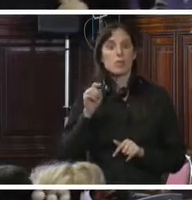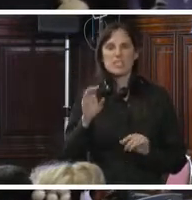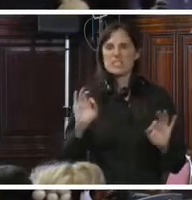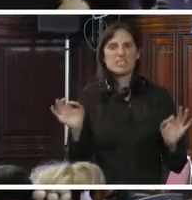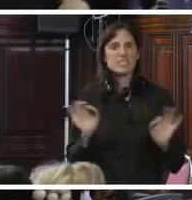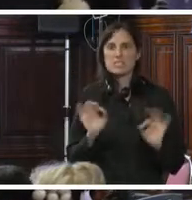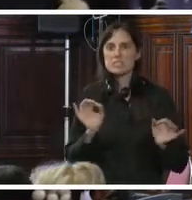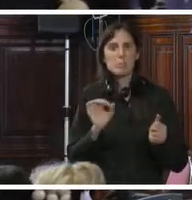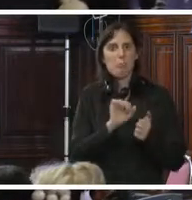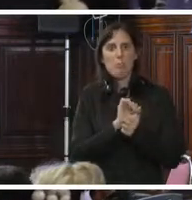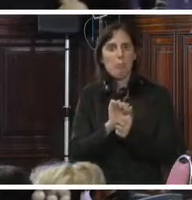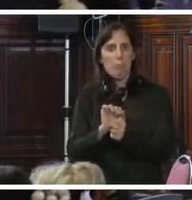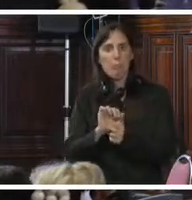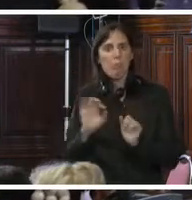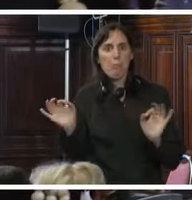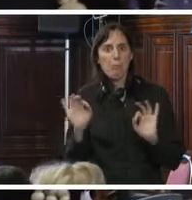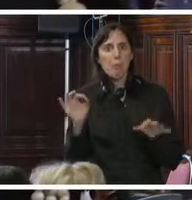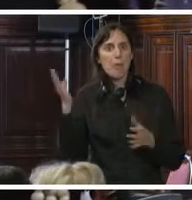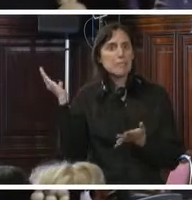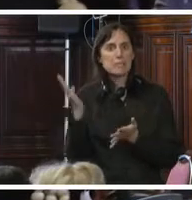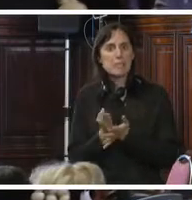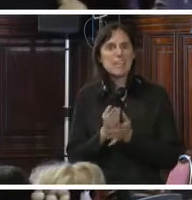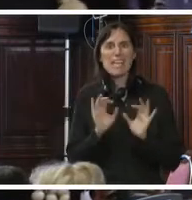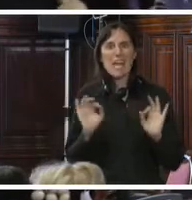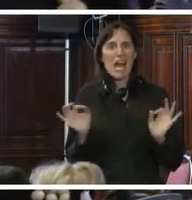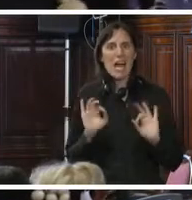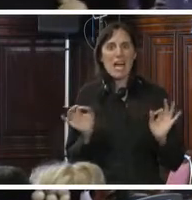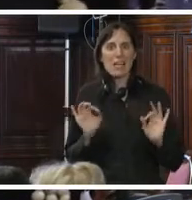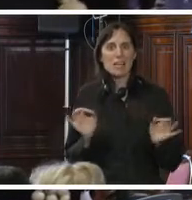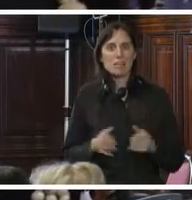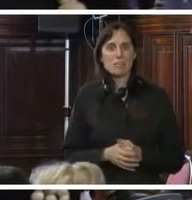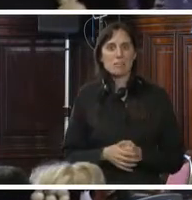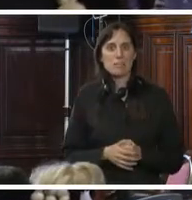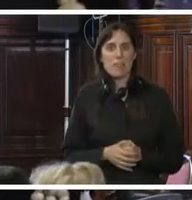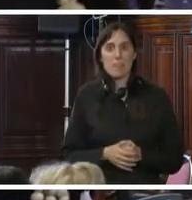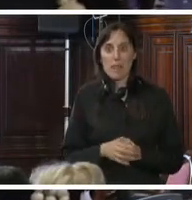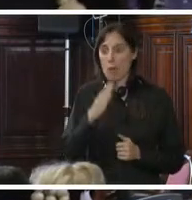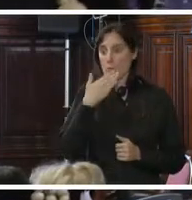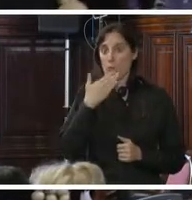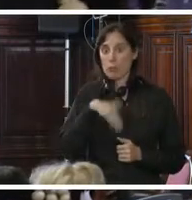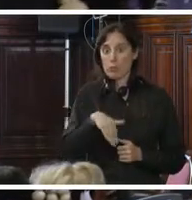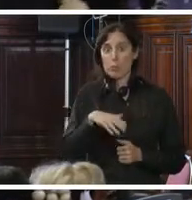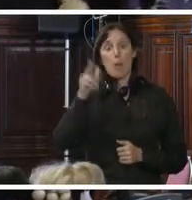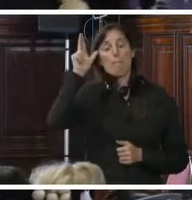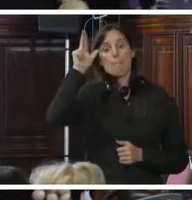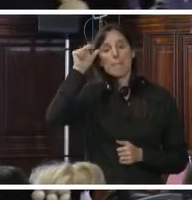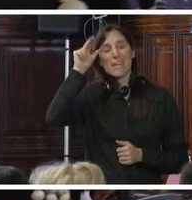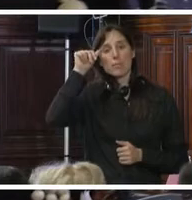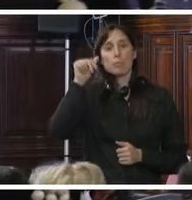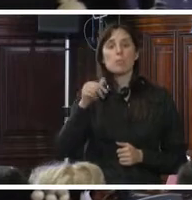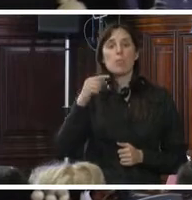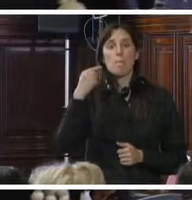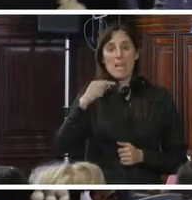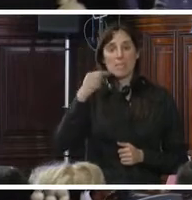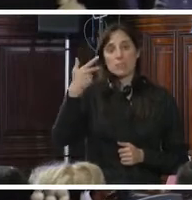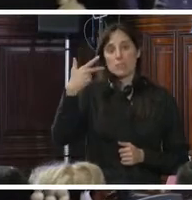ninguna resultó en una sentencia condenatoria. Finalmente, el último ejemplo, el caso peruano, menos de 3 de